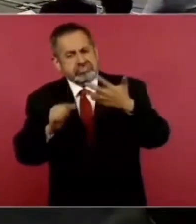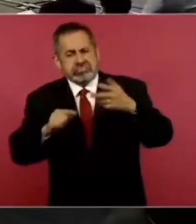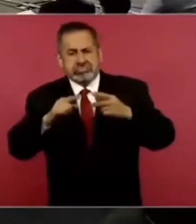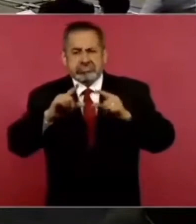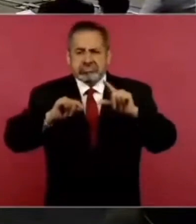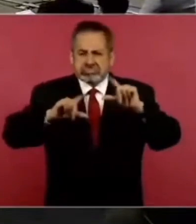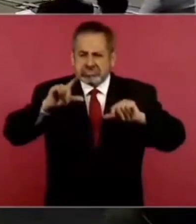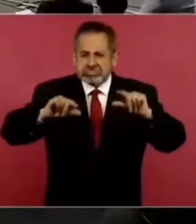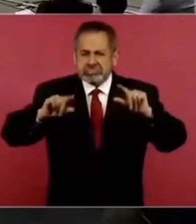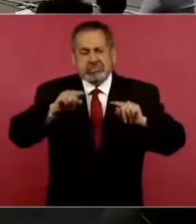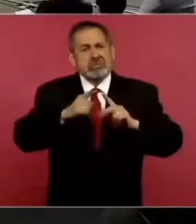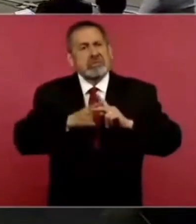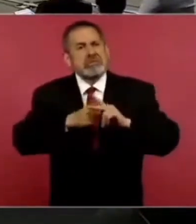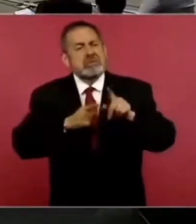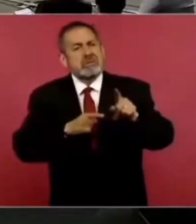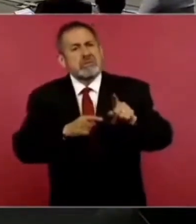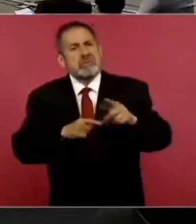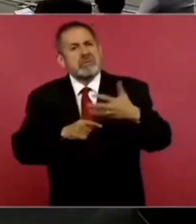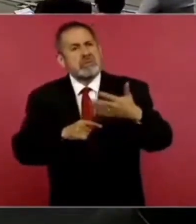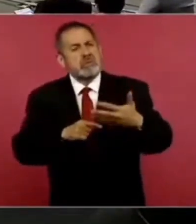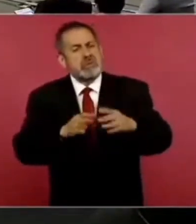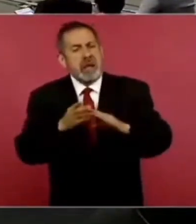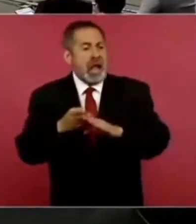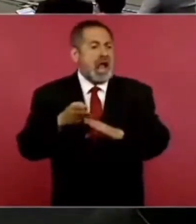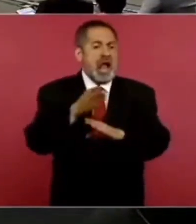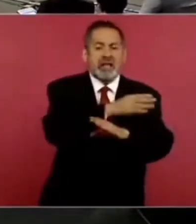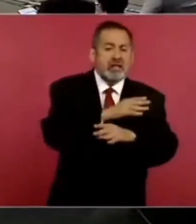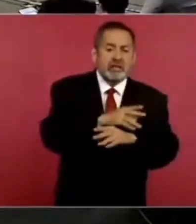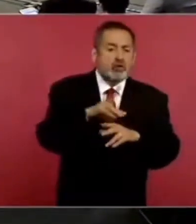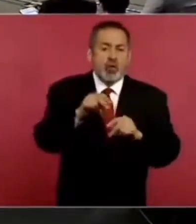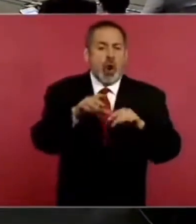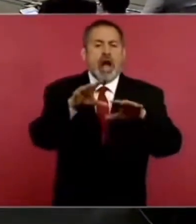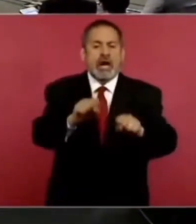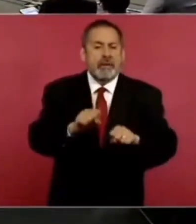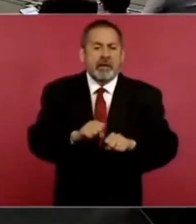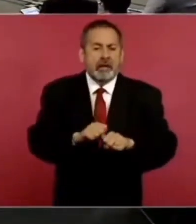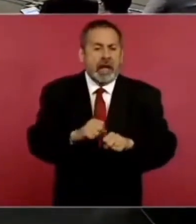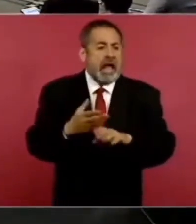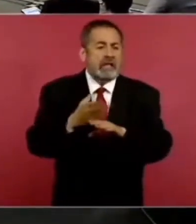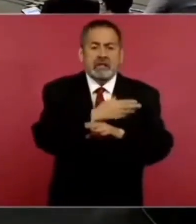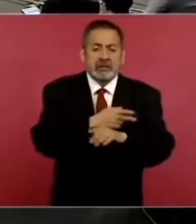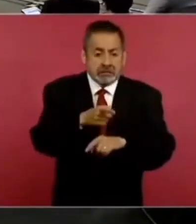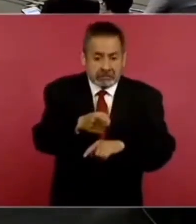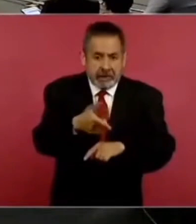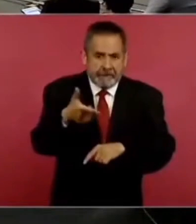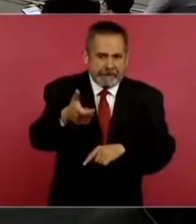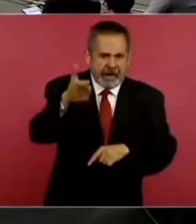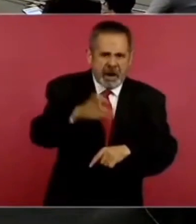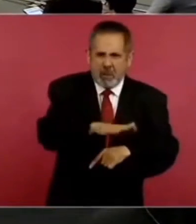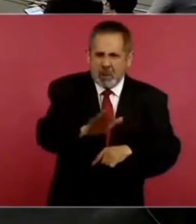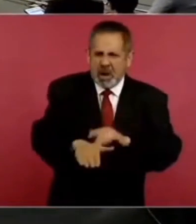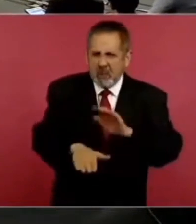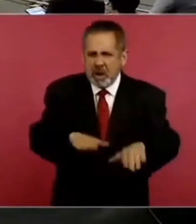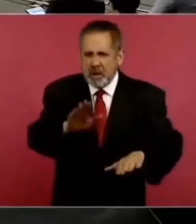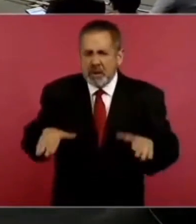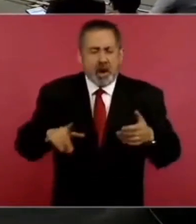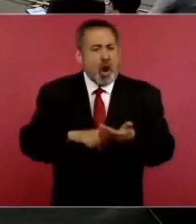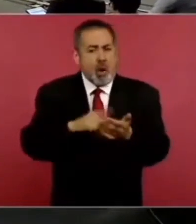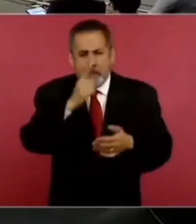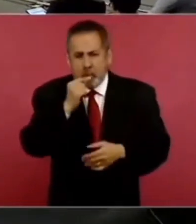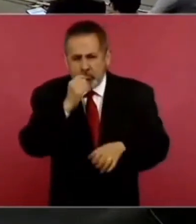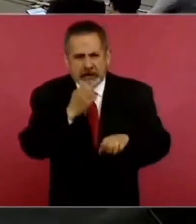gráficas de cómo antes no eran detenidos, sino que eran asesinados. Tenían que ver policías